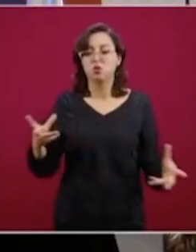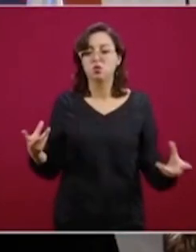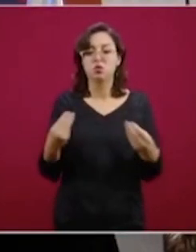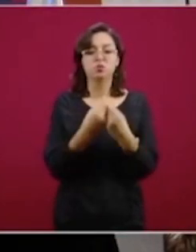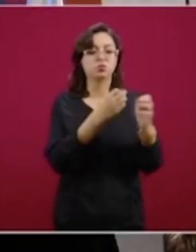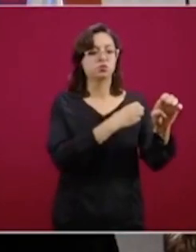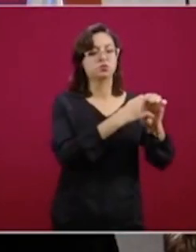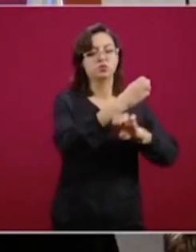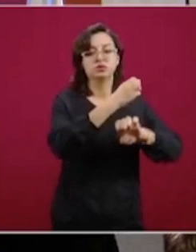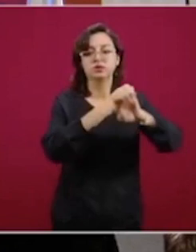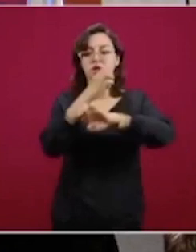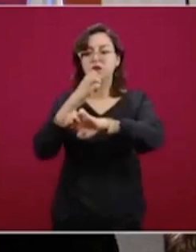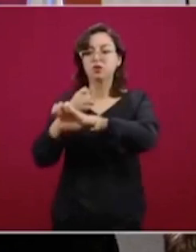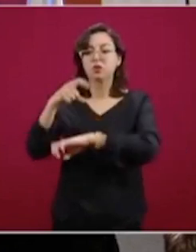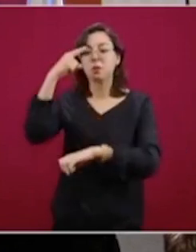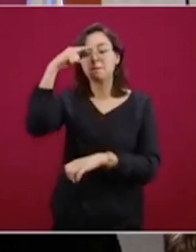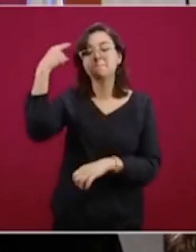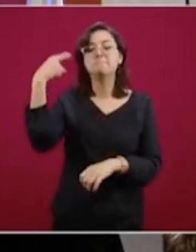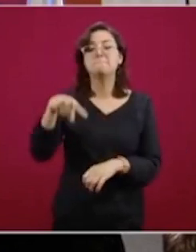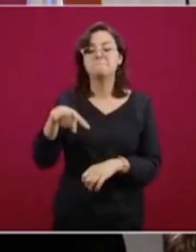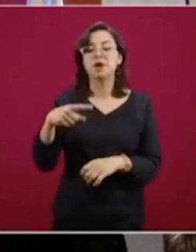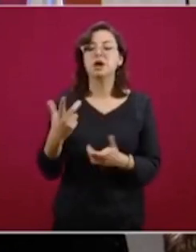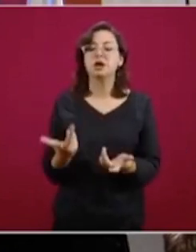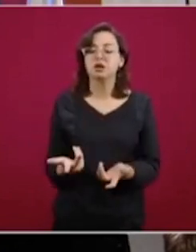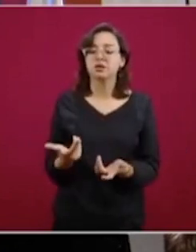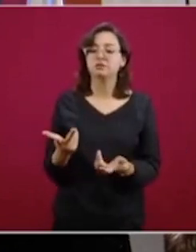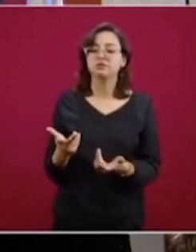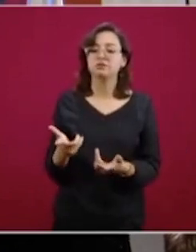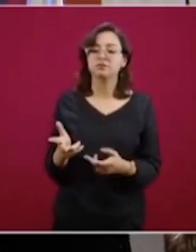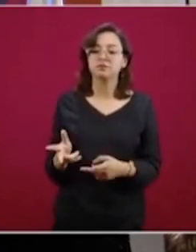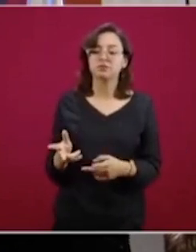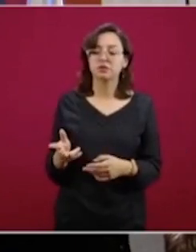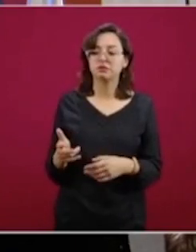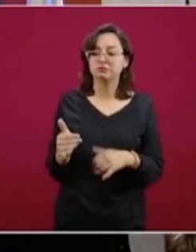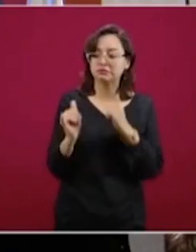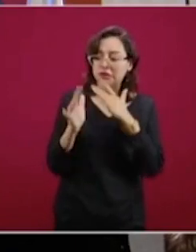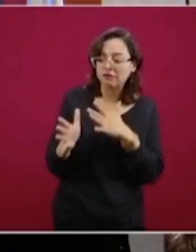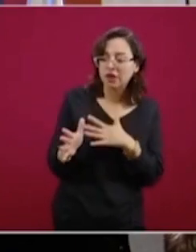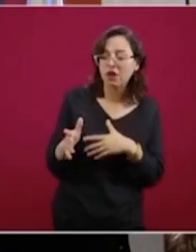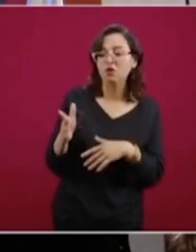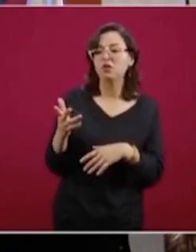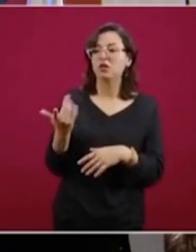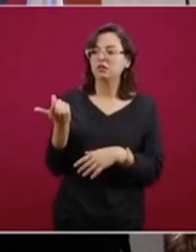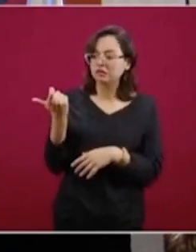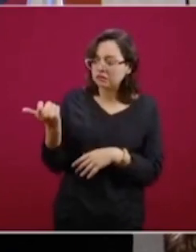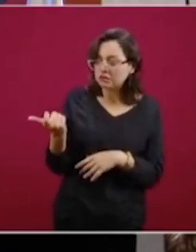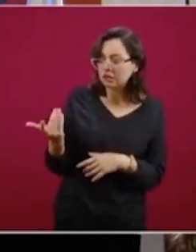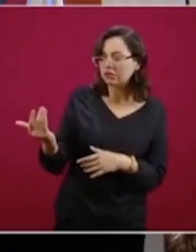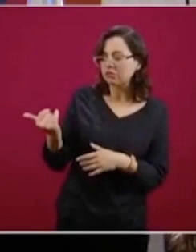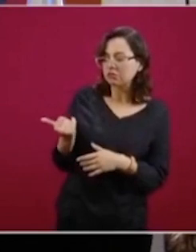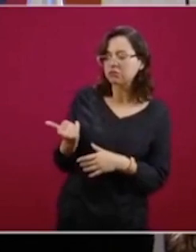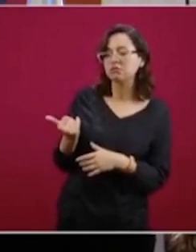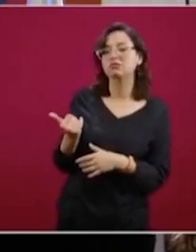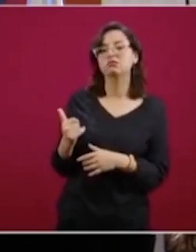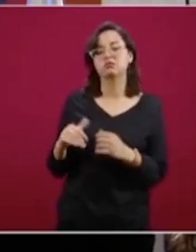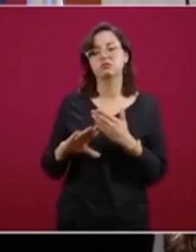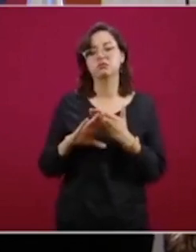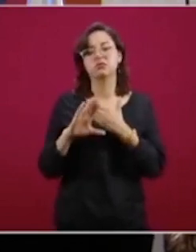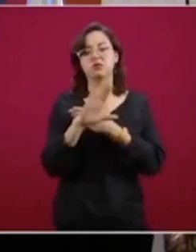estados para combatir el delito de extorsión. Y quiero decir que la Comisión Nacional